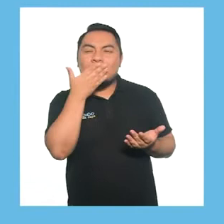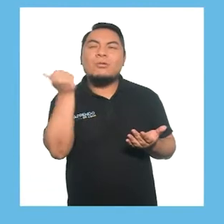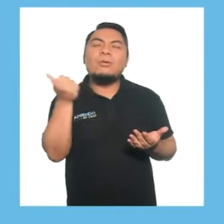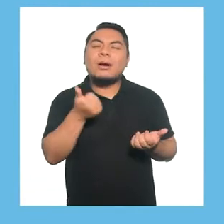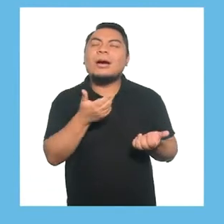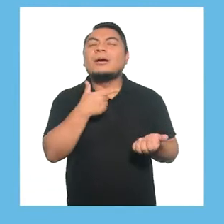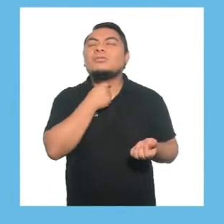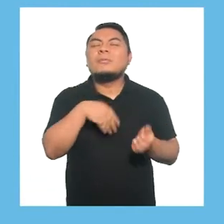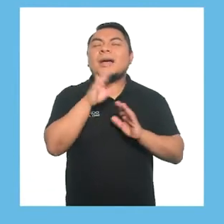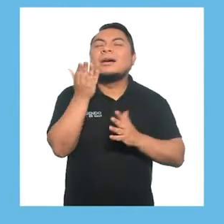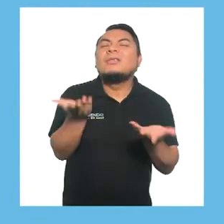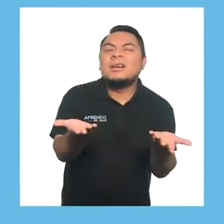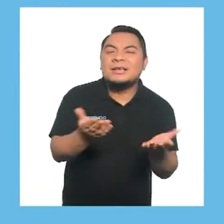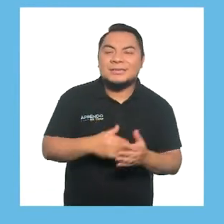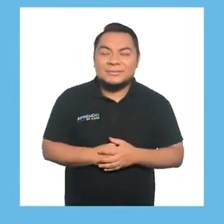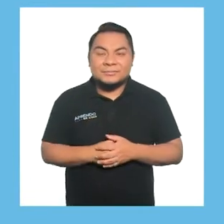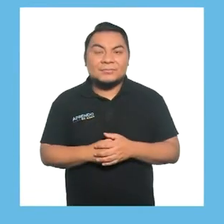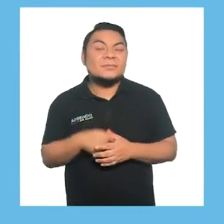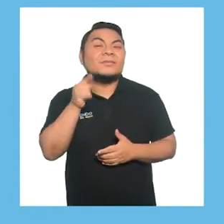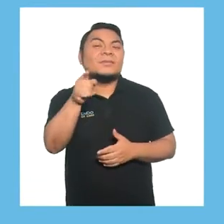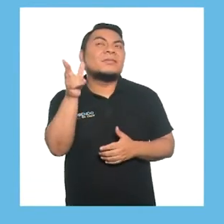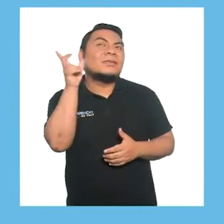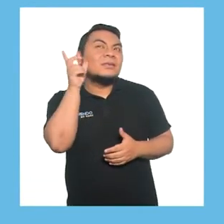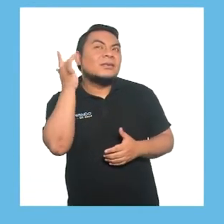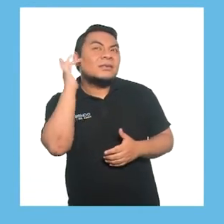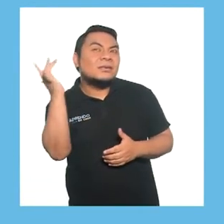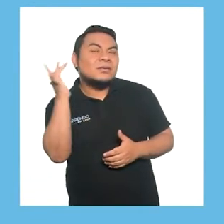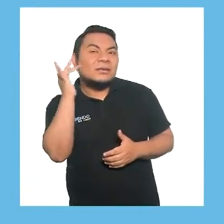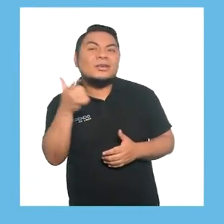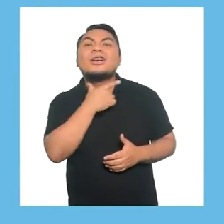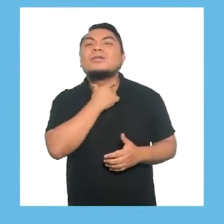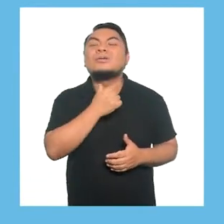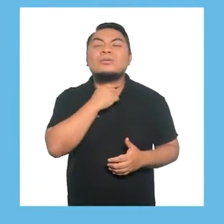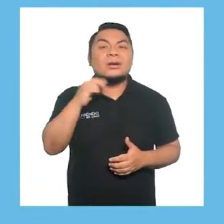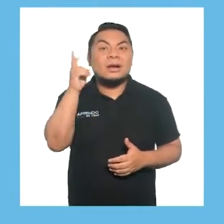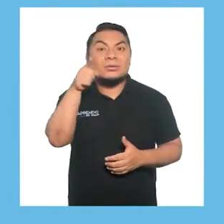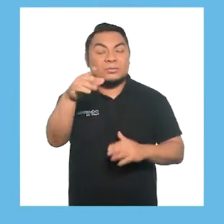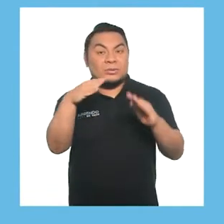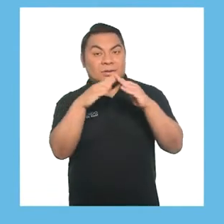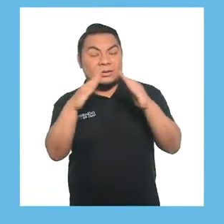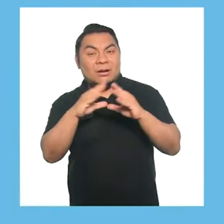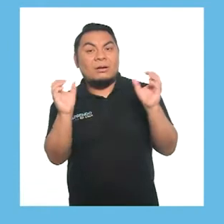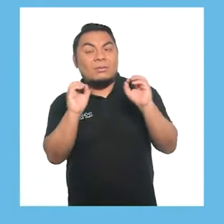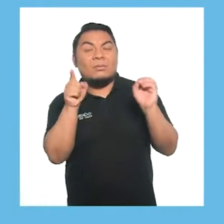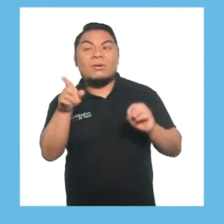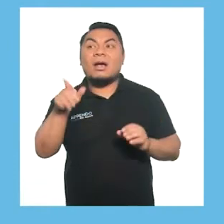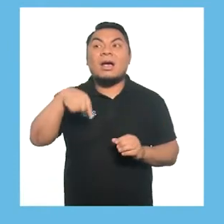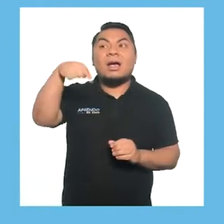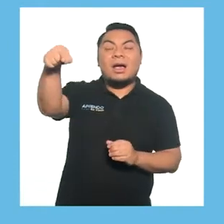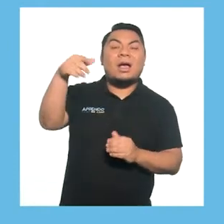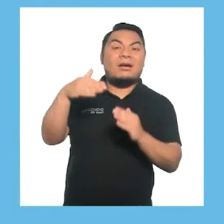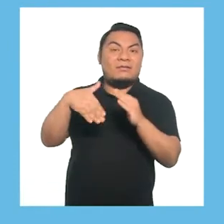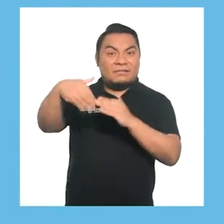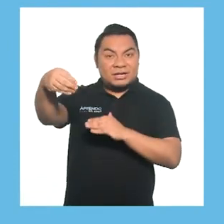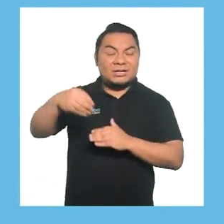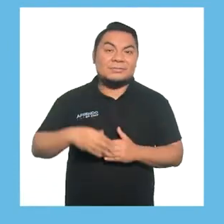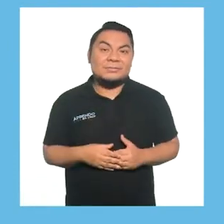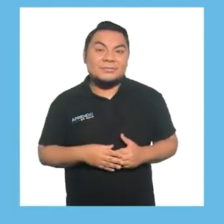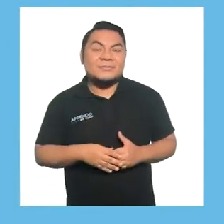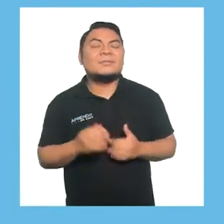te gustó más? ¿Qué sonidos te gusta escuchar cuando estás en casa o allá afuera?